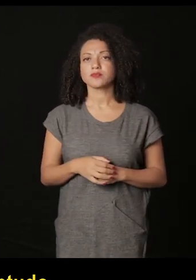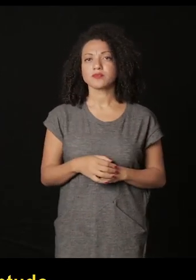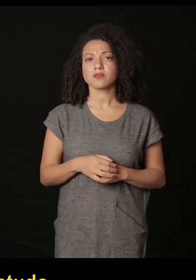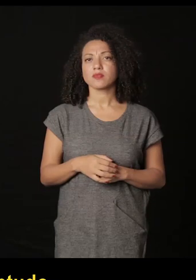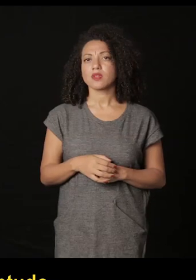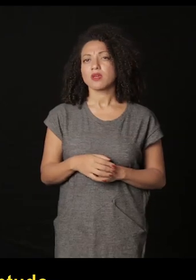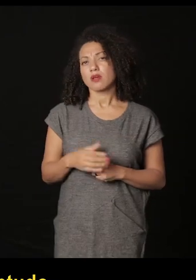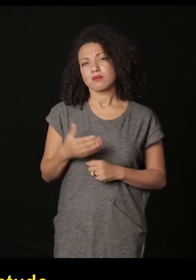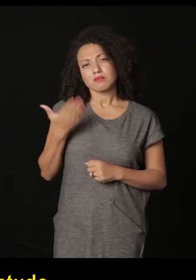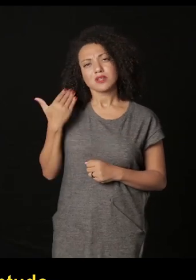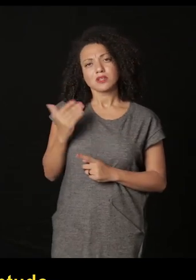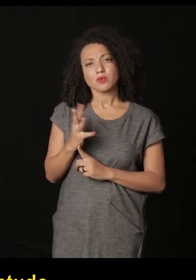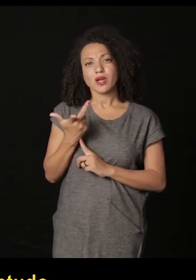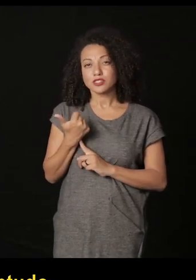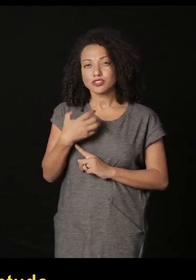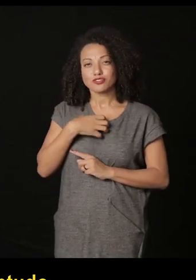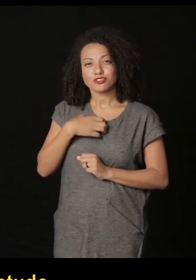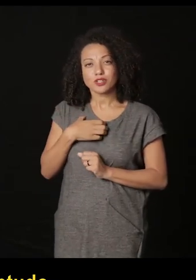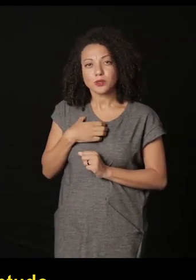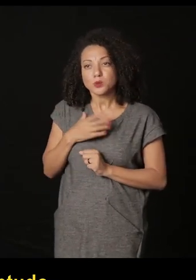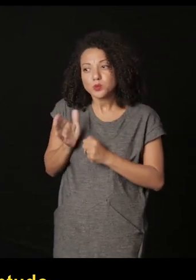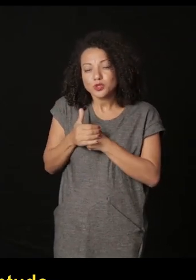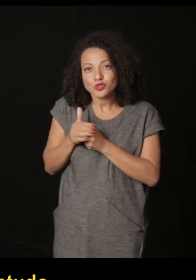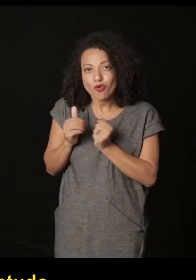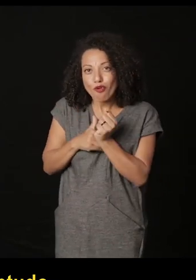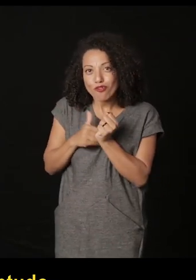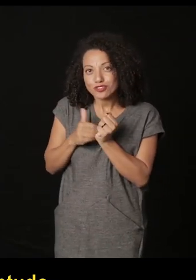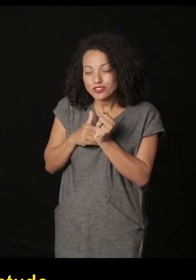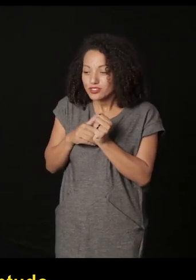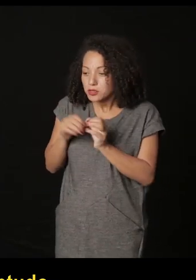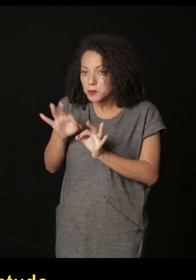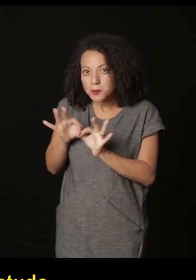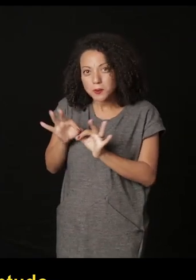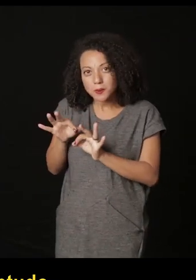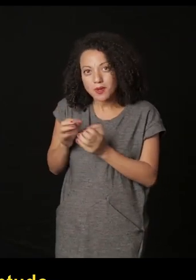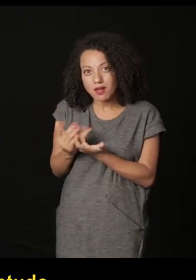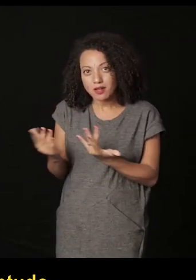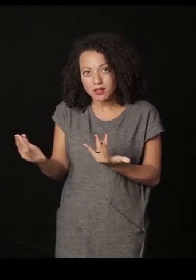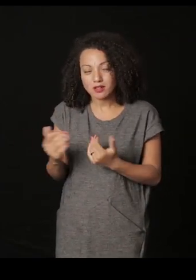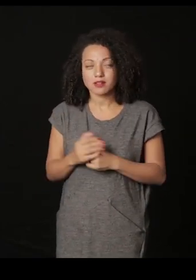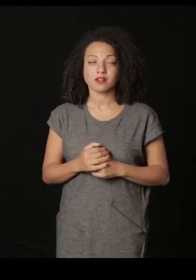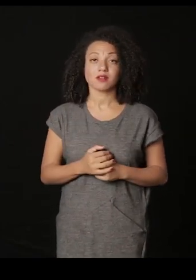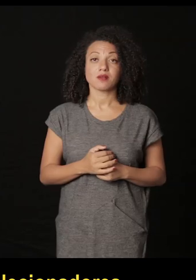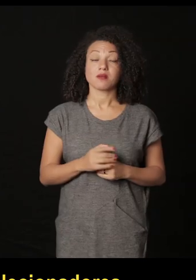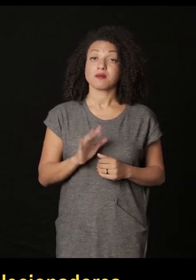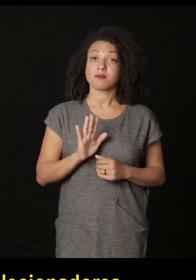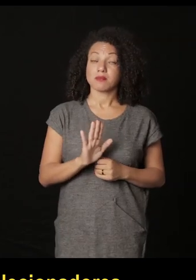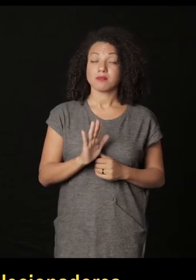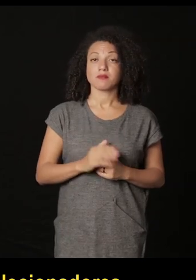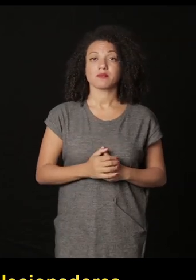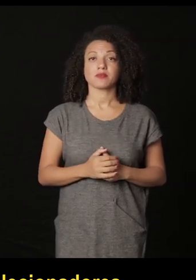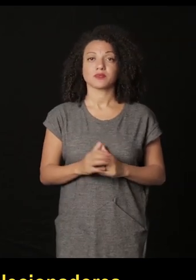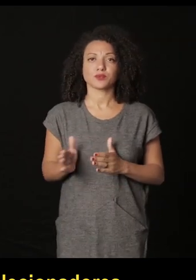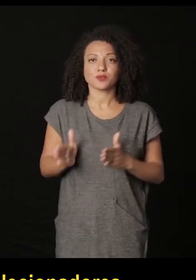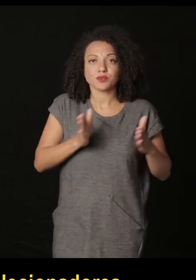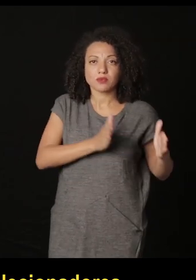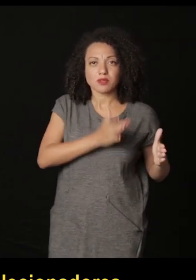eso fue una actividad más secreta de los artistas de otra